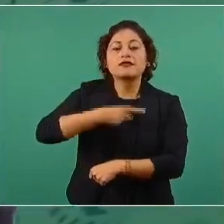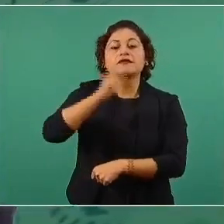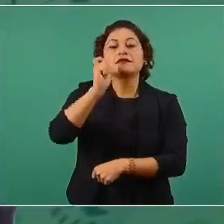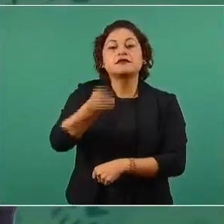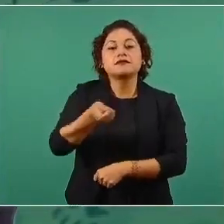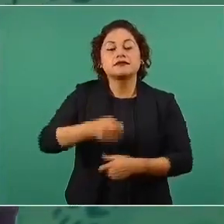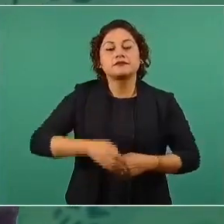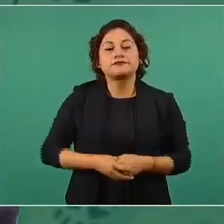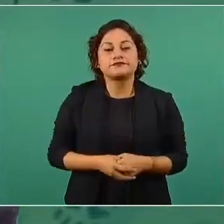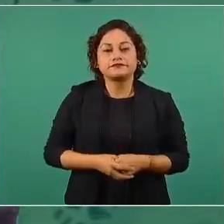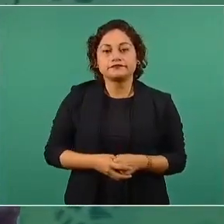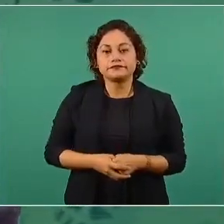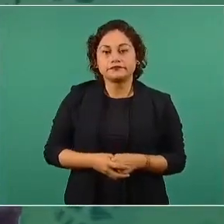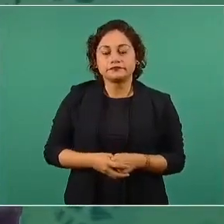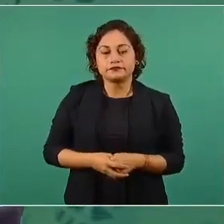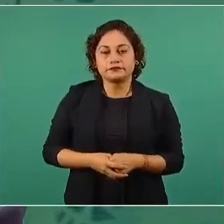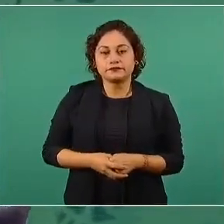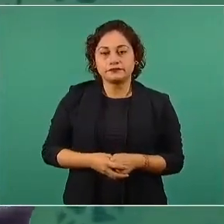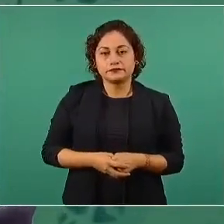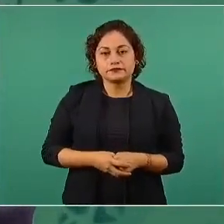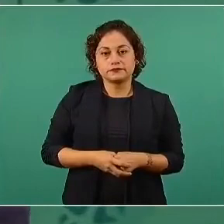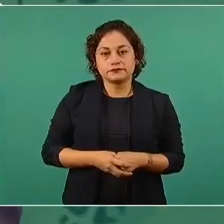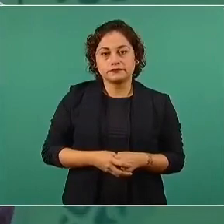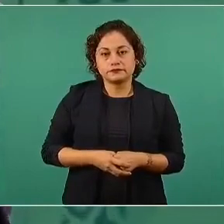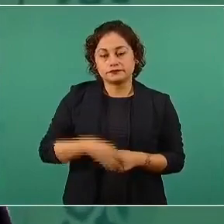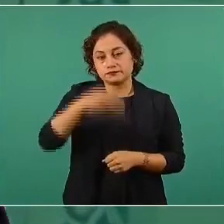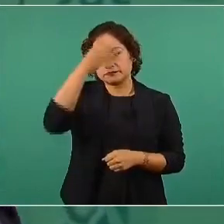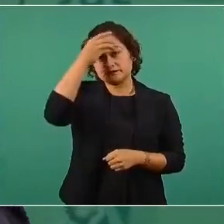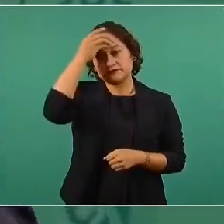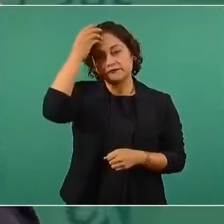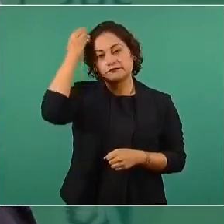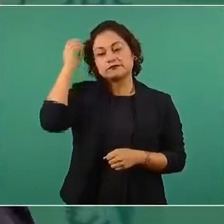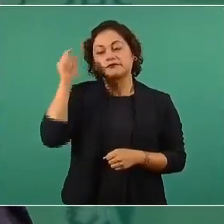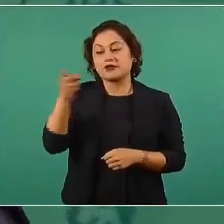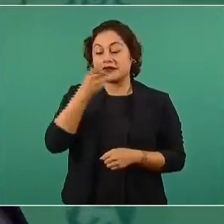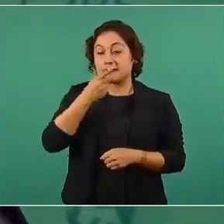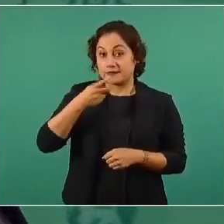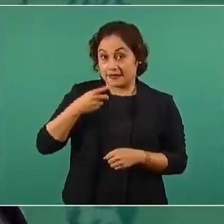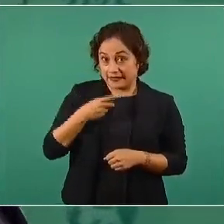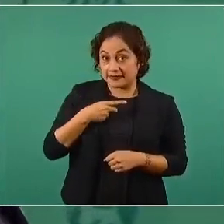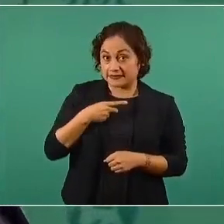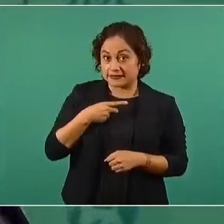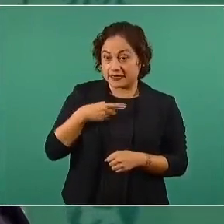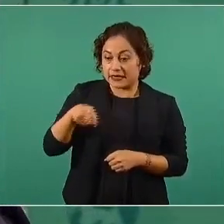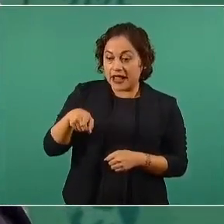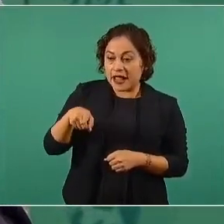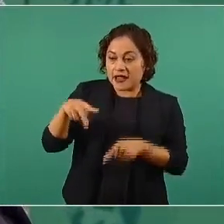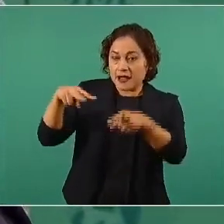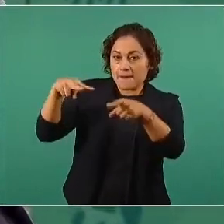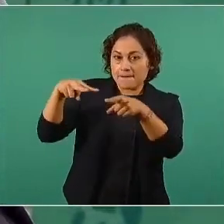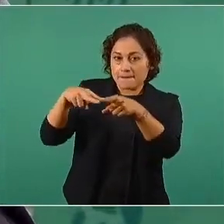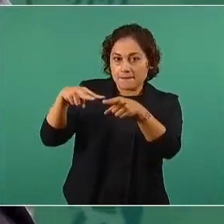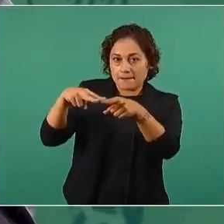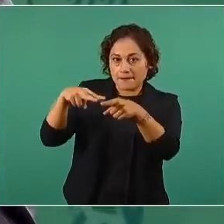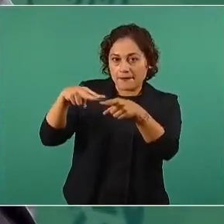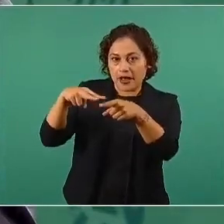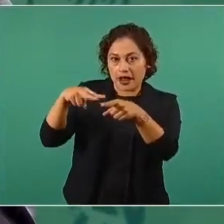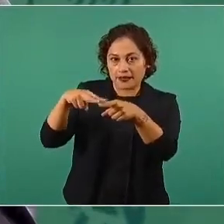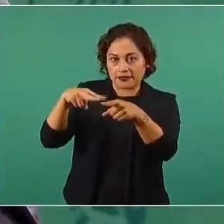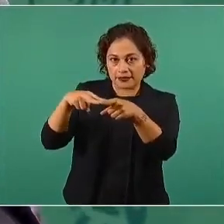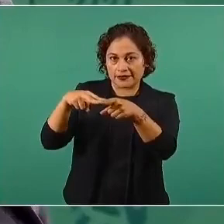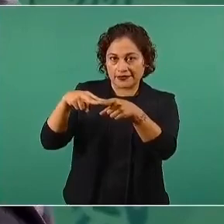pues un parque de generación de energía eléctrica